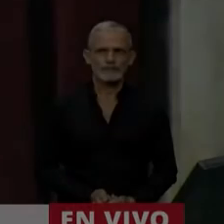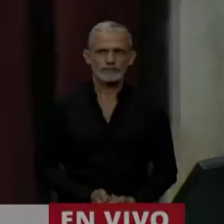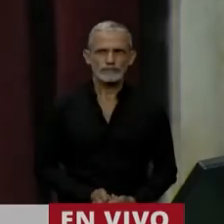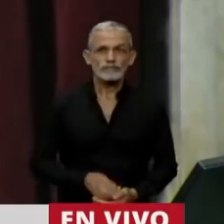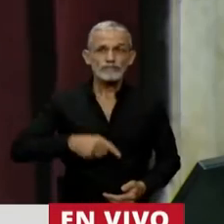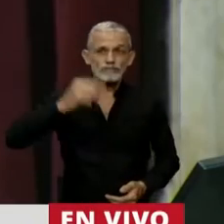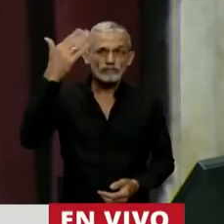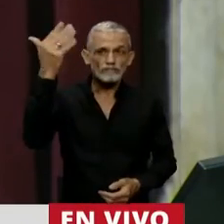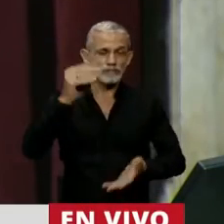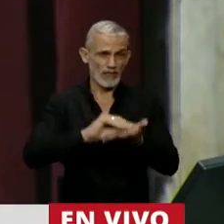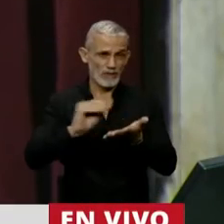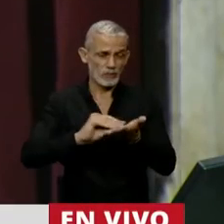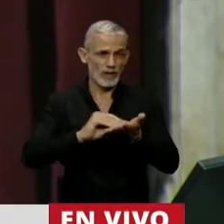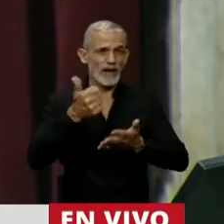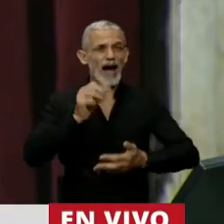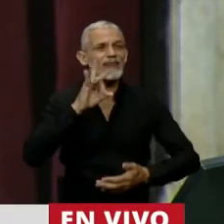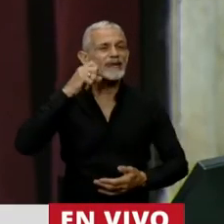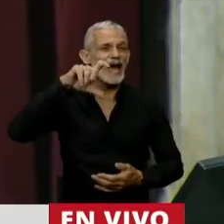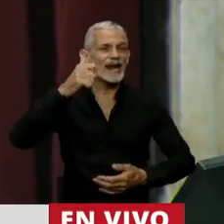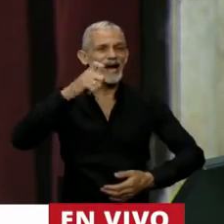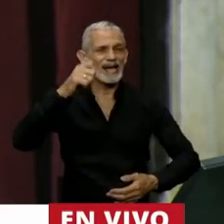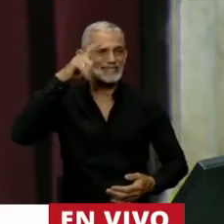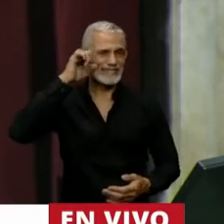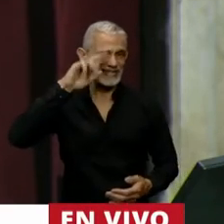Tiene la palabra la diputada Adriana Cáceres.